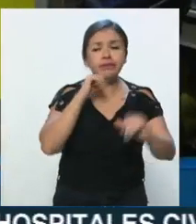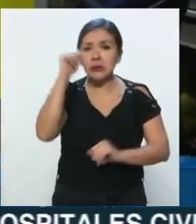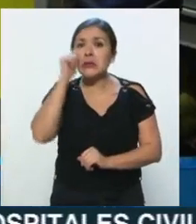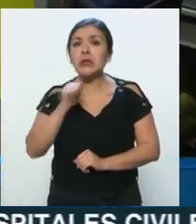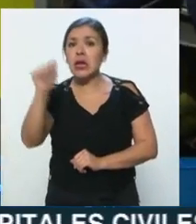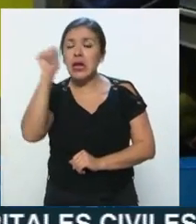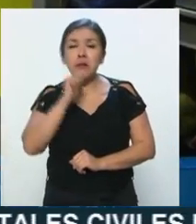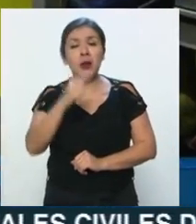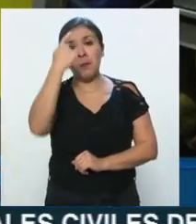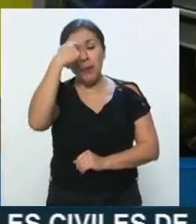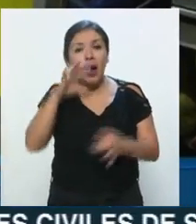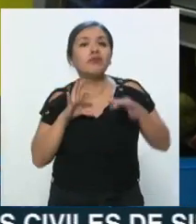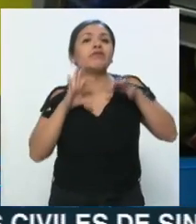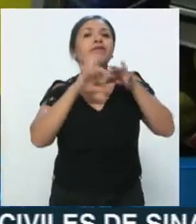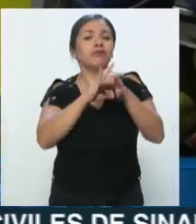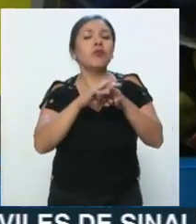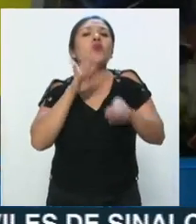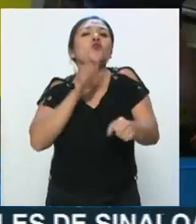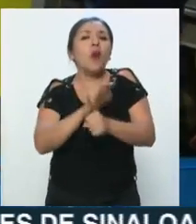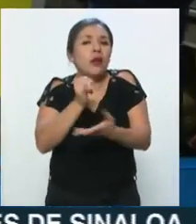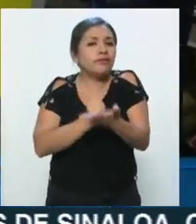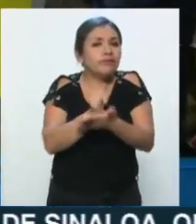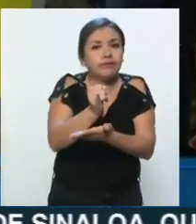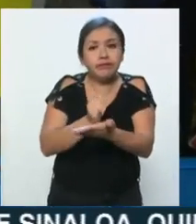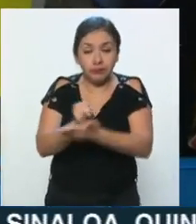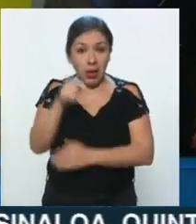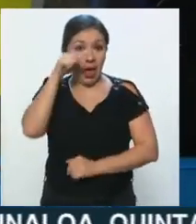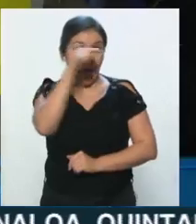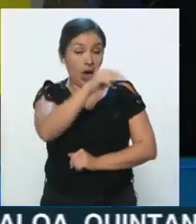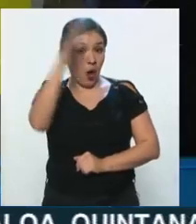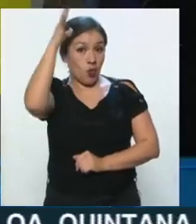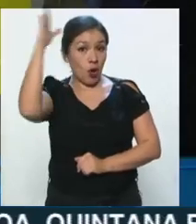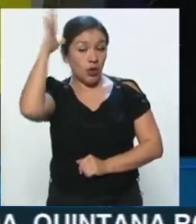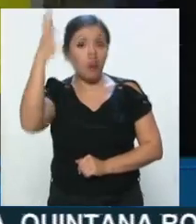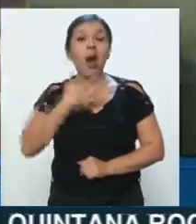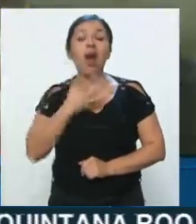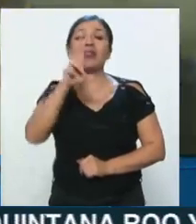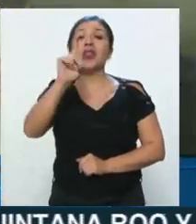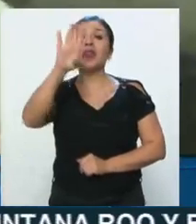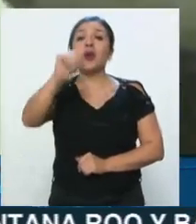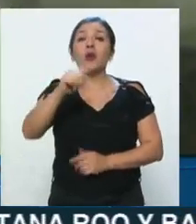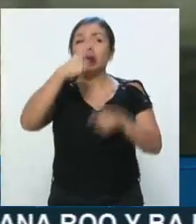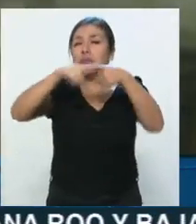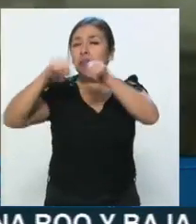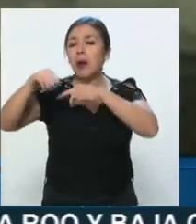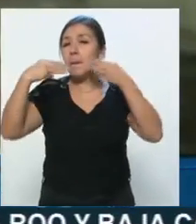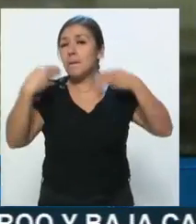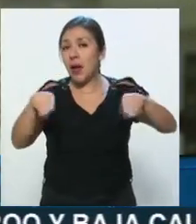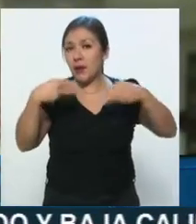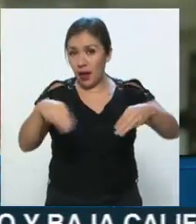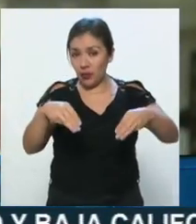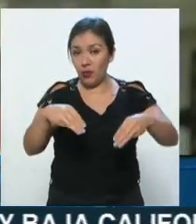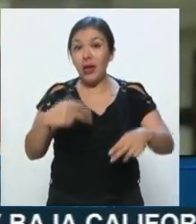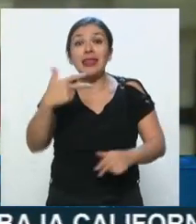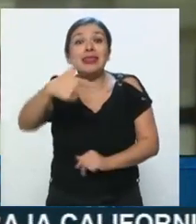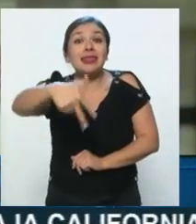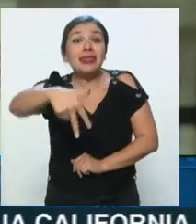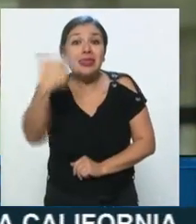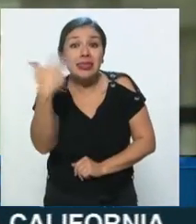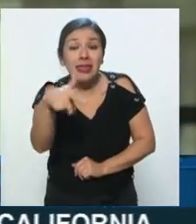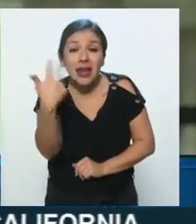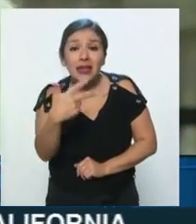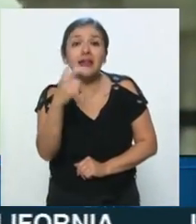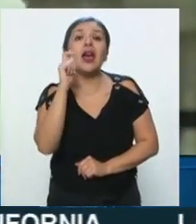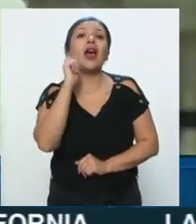coordinación para ir tomando medidas. En la Cuauhtémoc tenemos 39 mercados públicos, 13 de los cuales